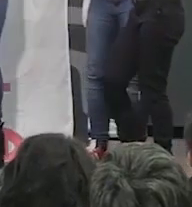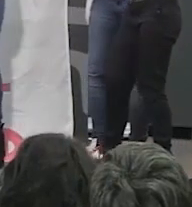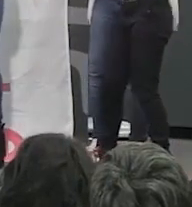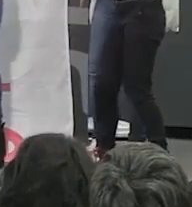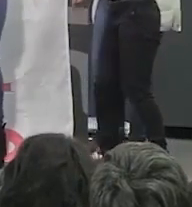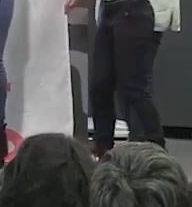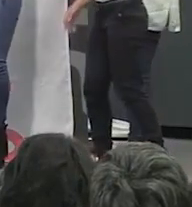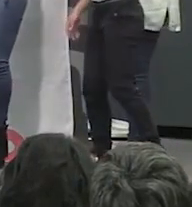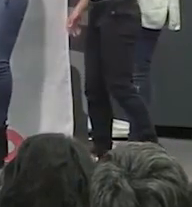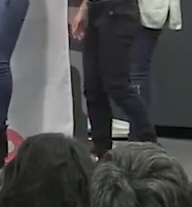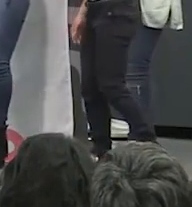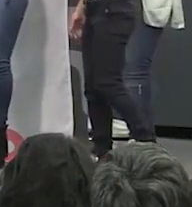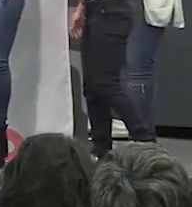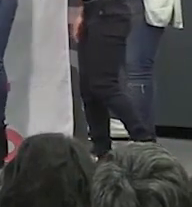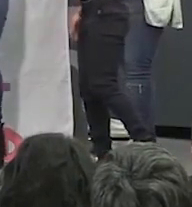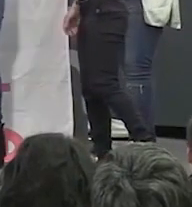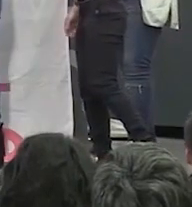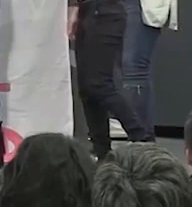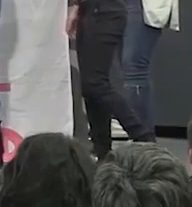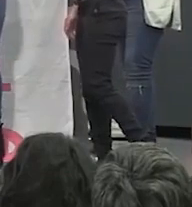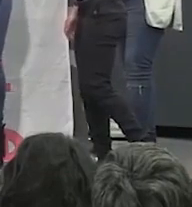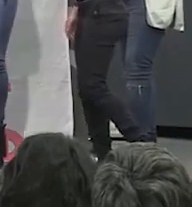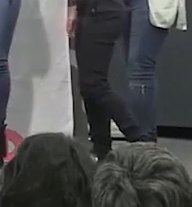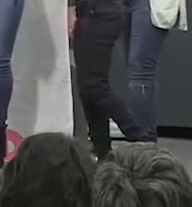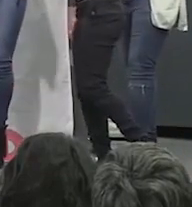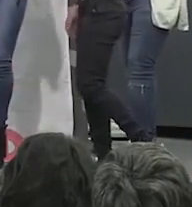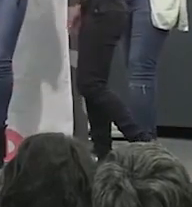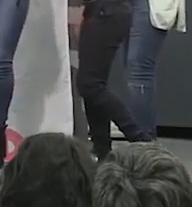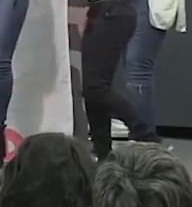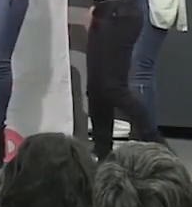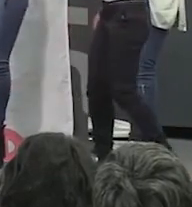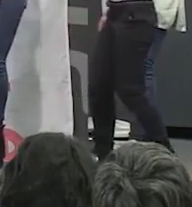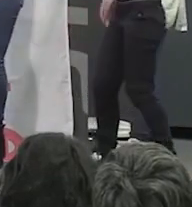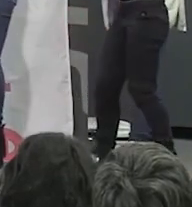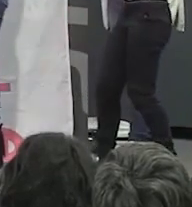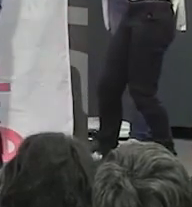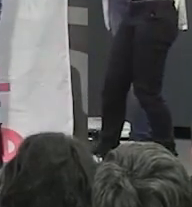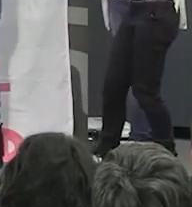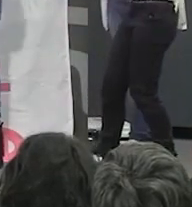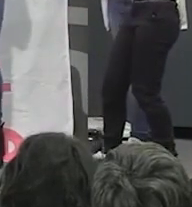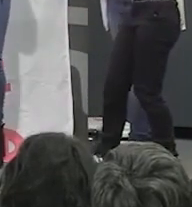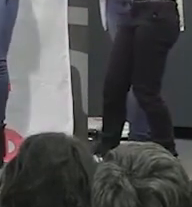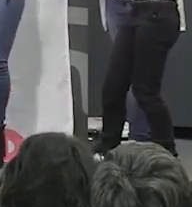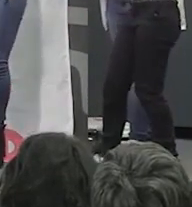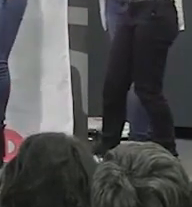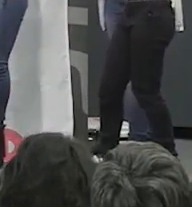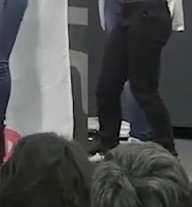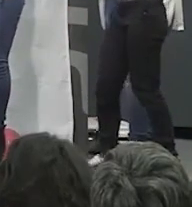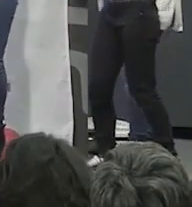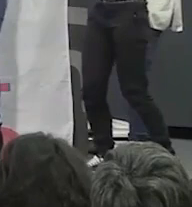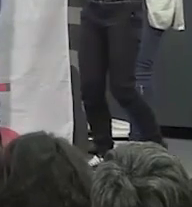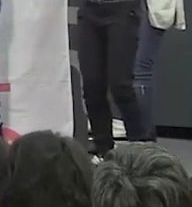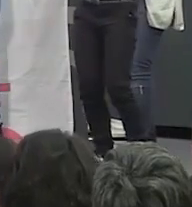Que navego libre y me siento gitana Abriré mi